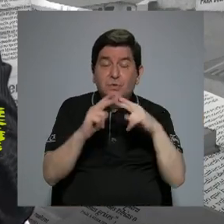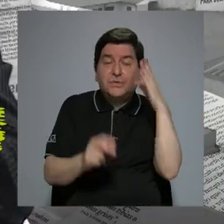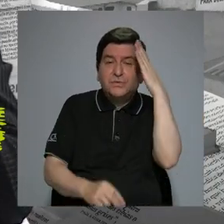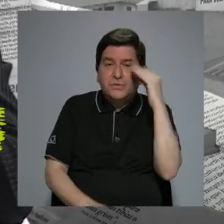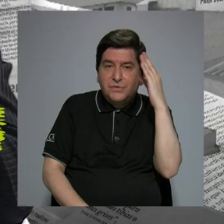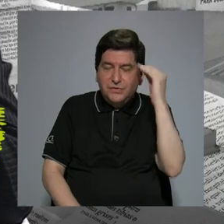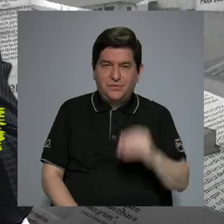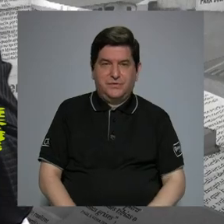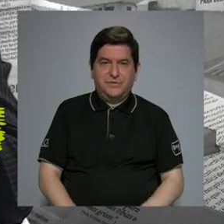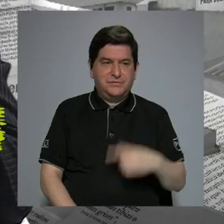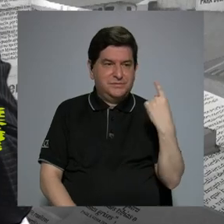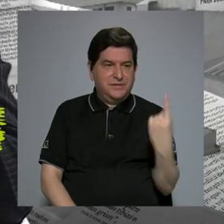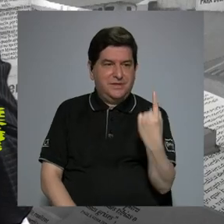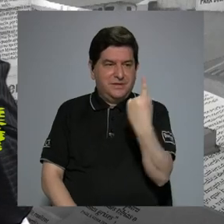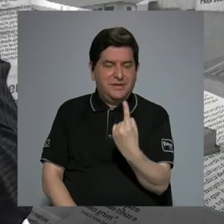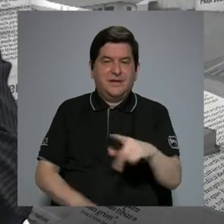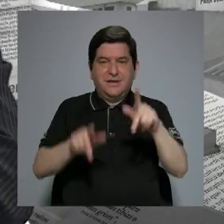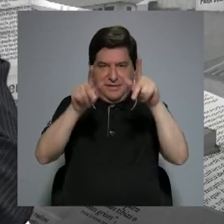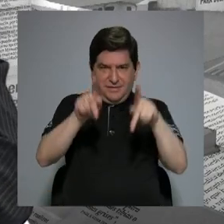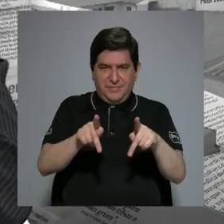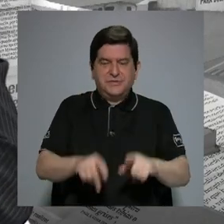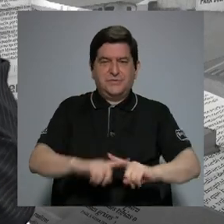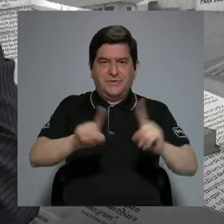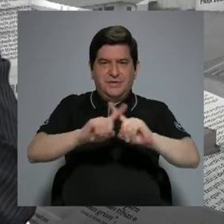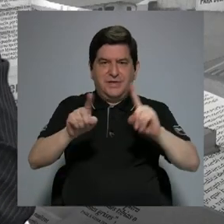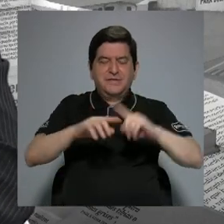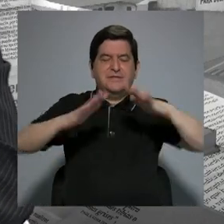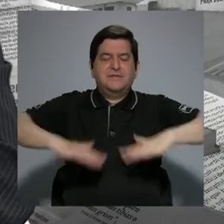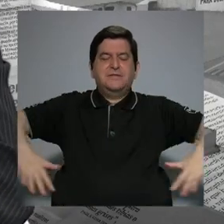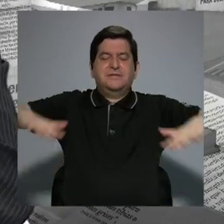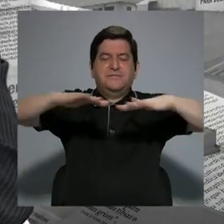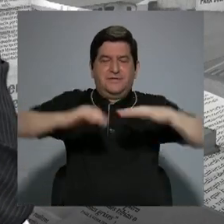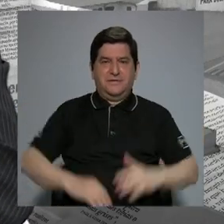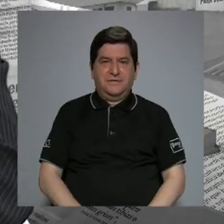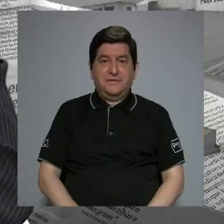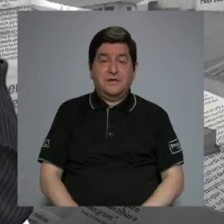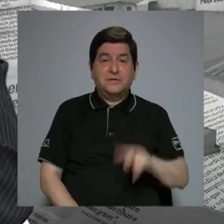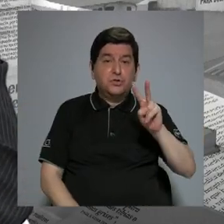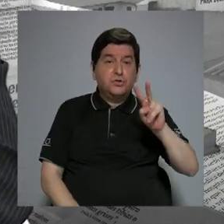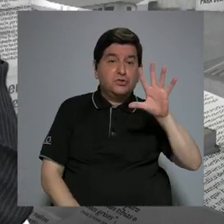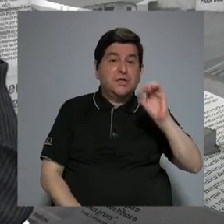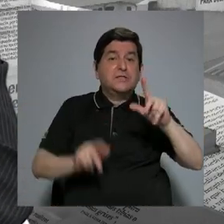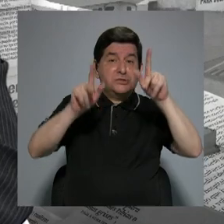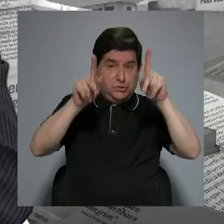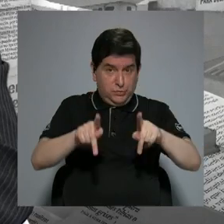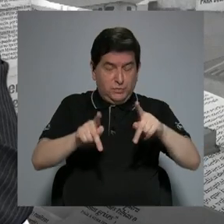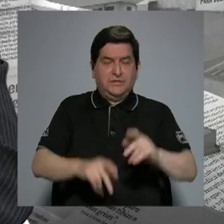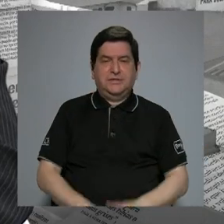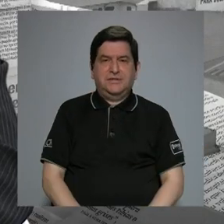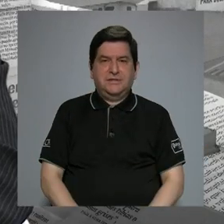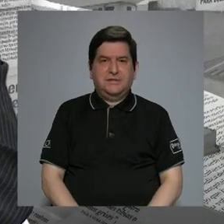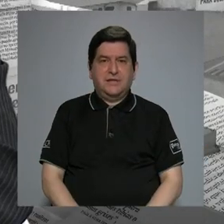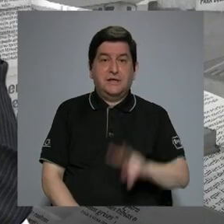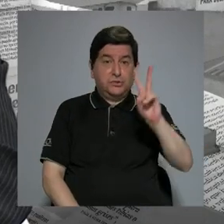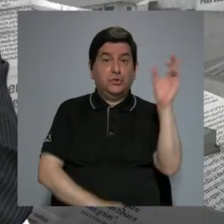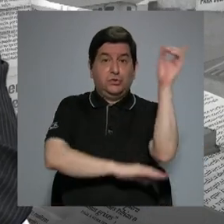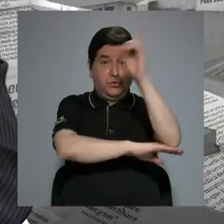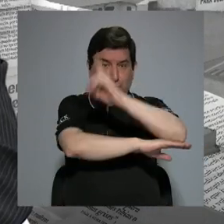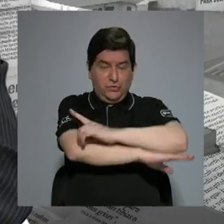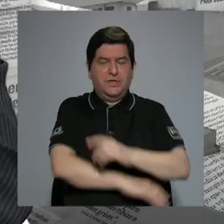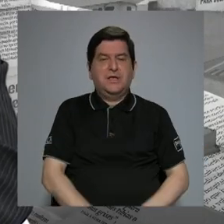experiencias de cada una de esas personas en los diferentes espacios. Se espera 250 personas dos días